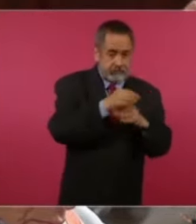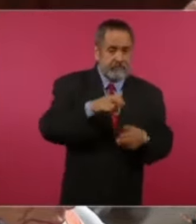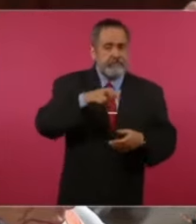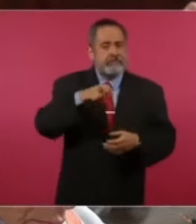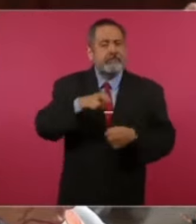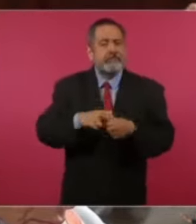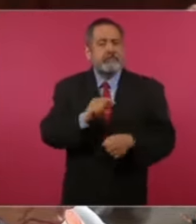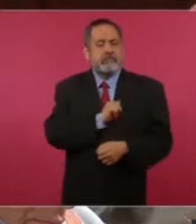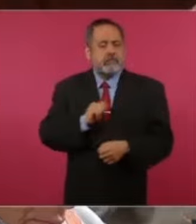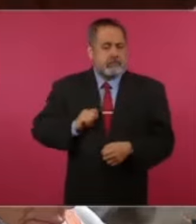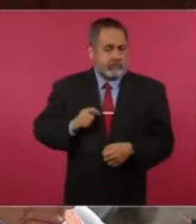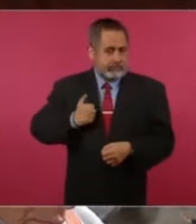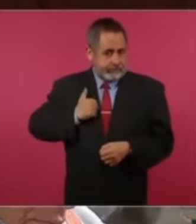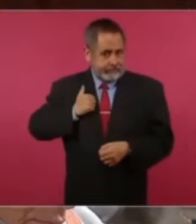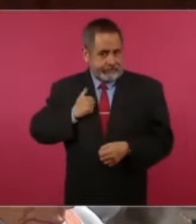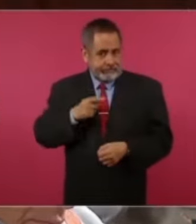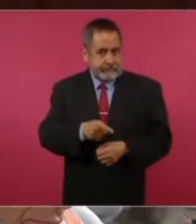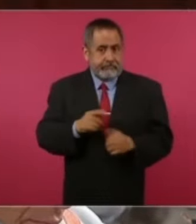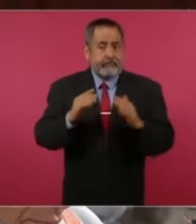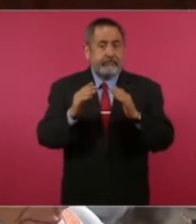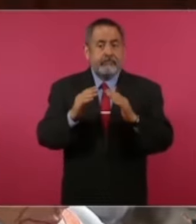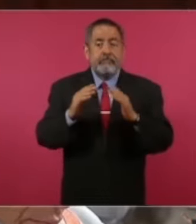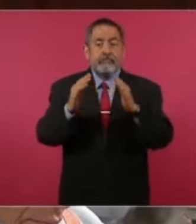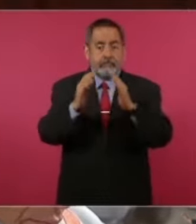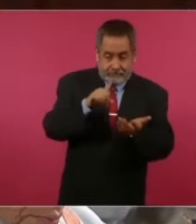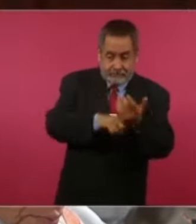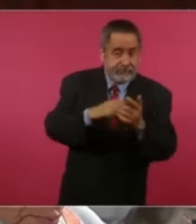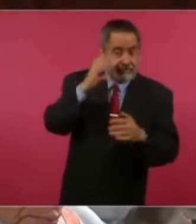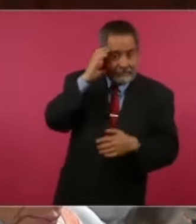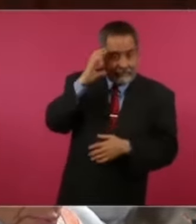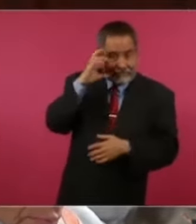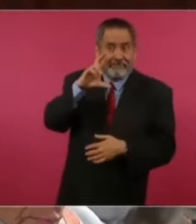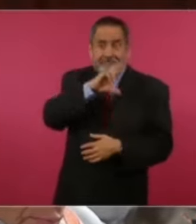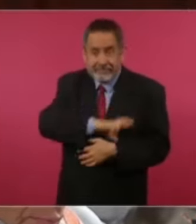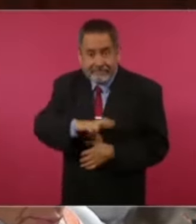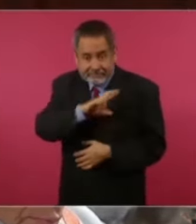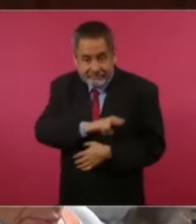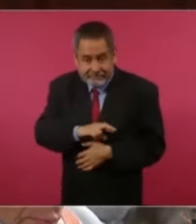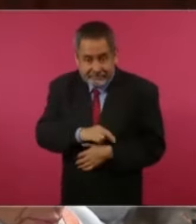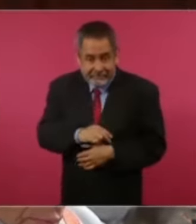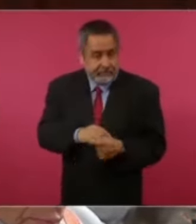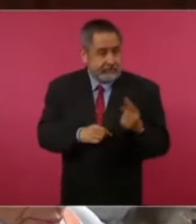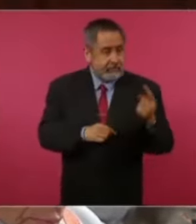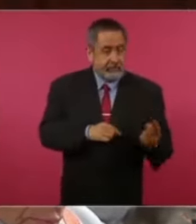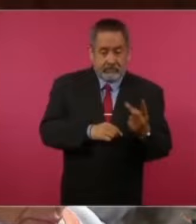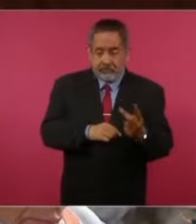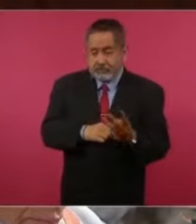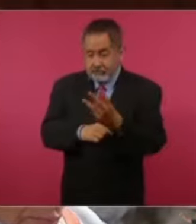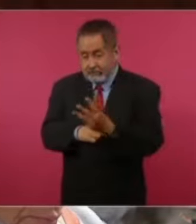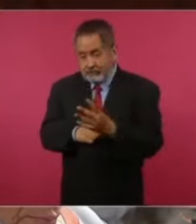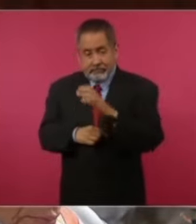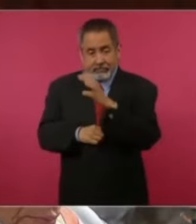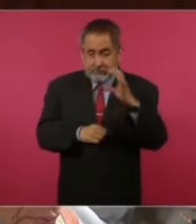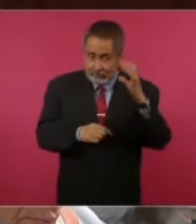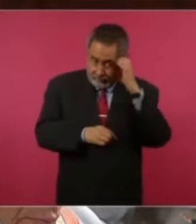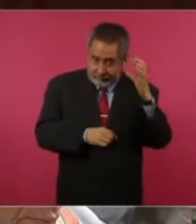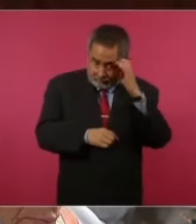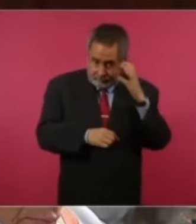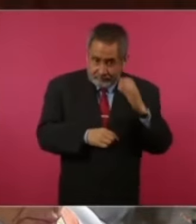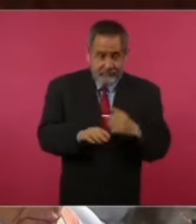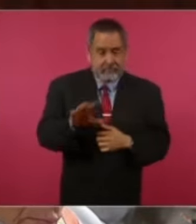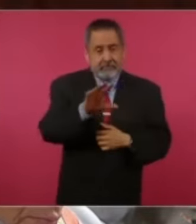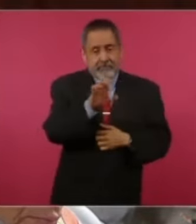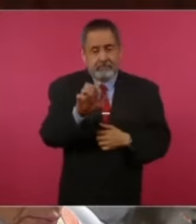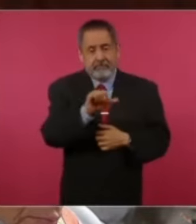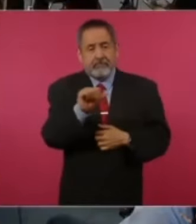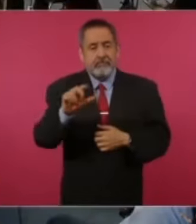que están viendo en pantalla. No será señora, será señorita, no lo sé. Pero ella es una mexicana que al parecer ha vivido durante mucho tiempo en Canadá, eso es lo que me